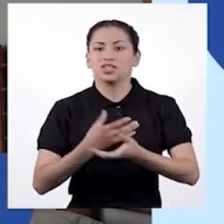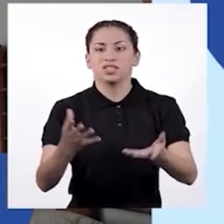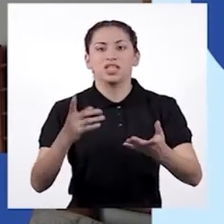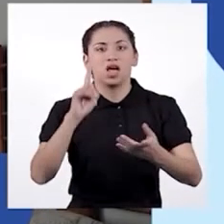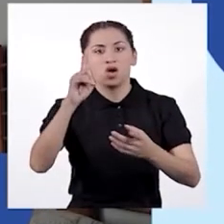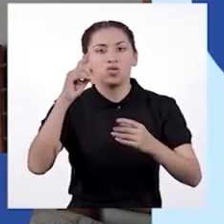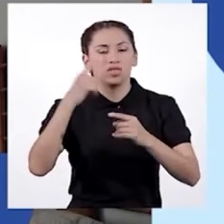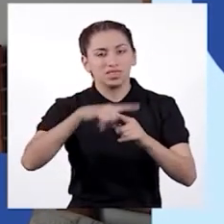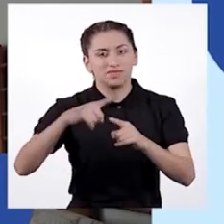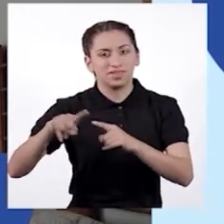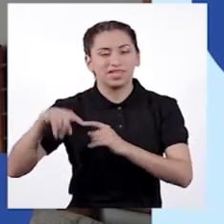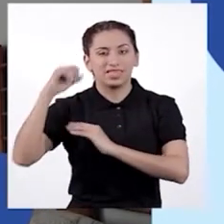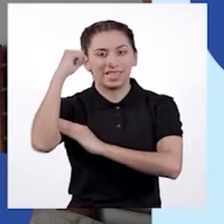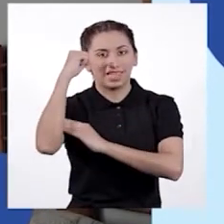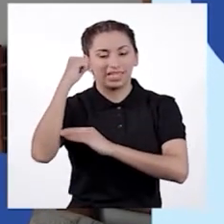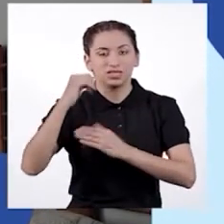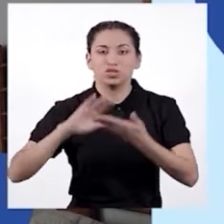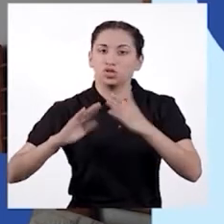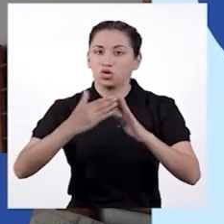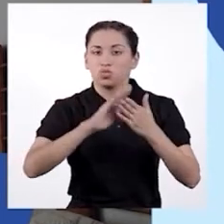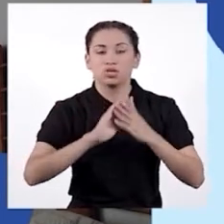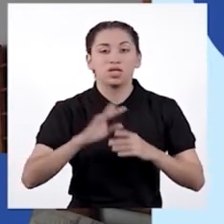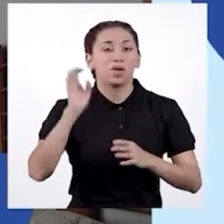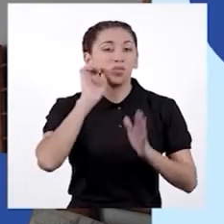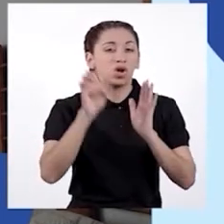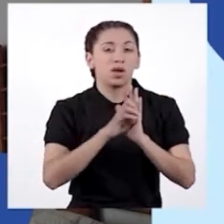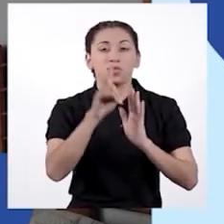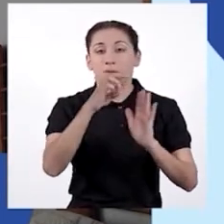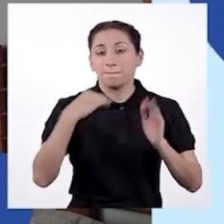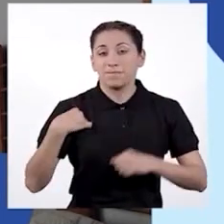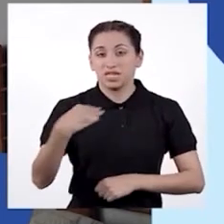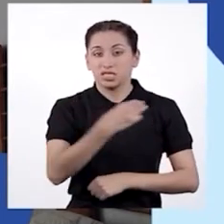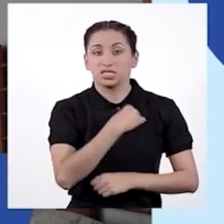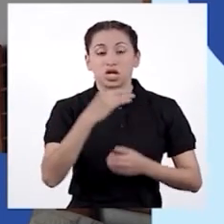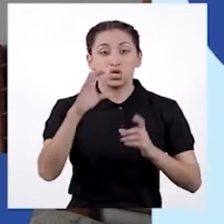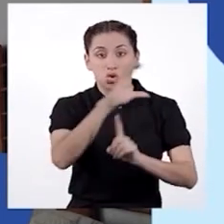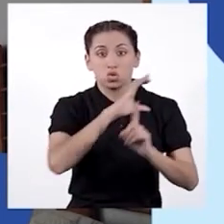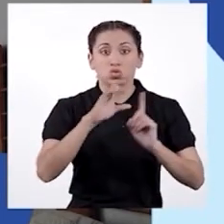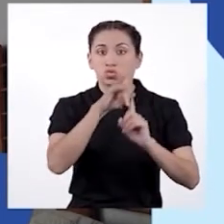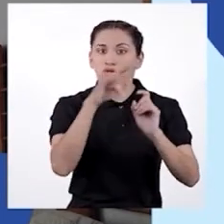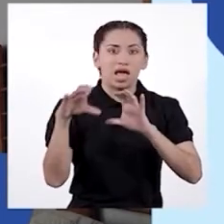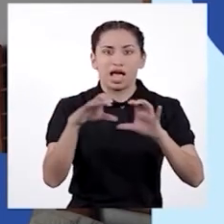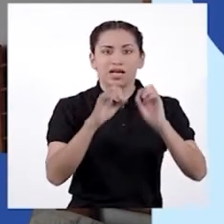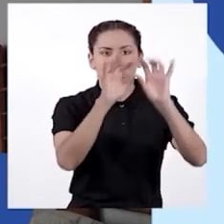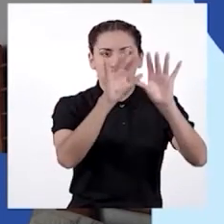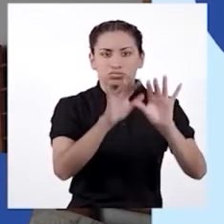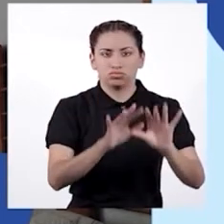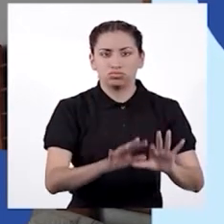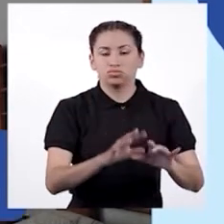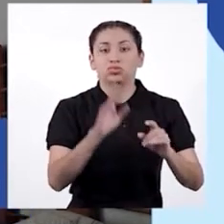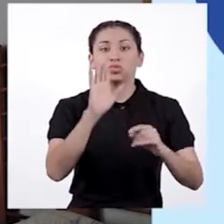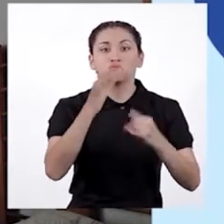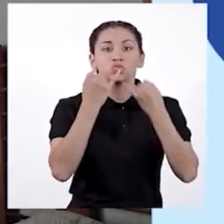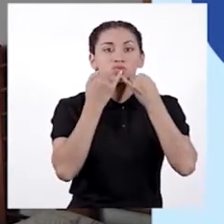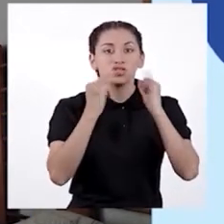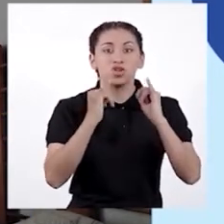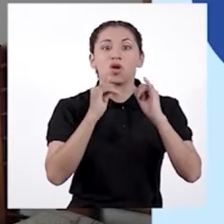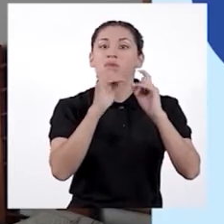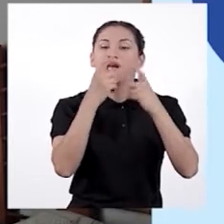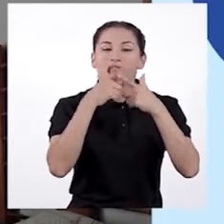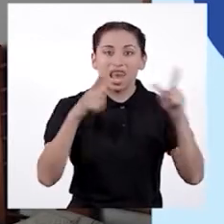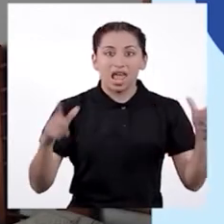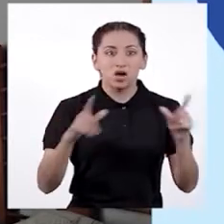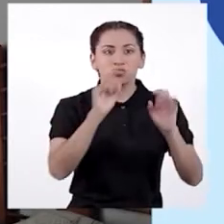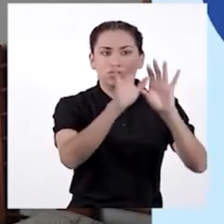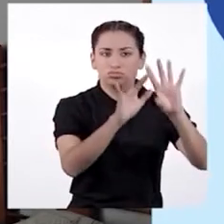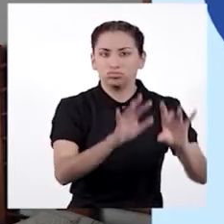derechos de los pueblos indígenas. Por ejemplo, el Ministerio de Cultura ha construido una base de datos de pueblos y lenguas indígenas